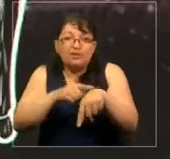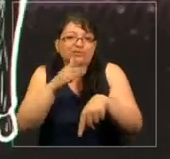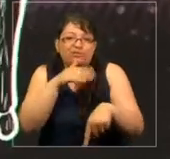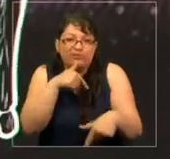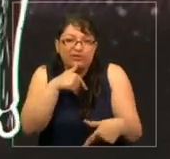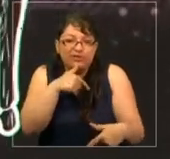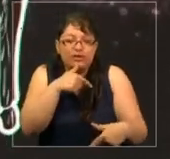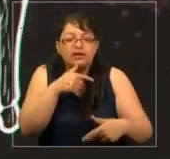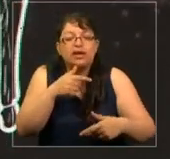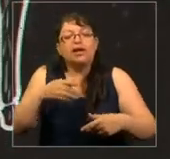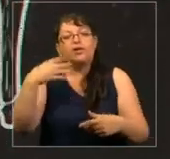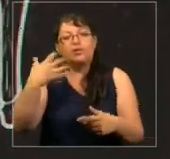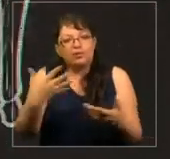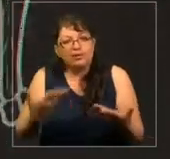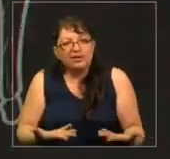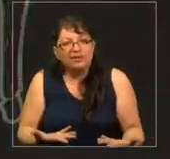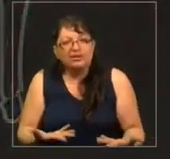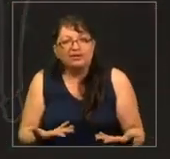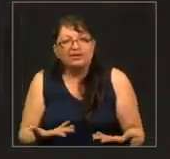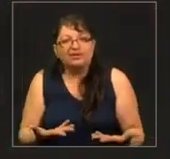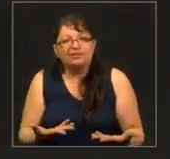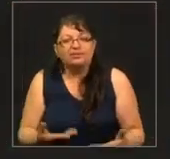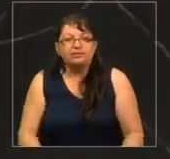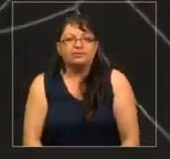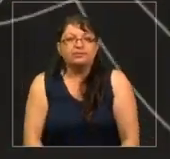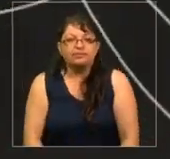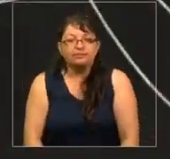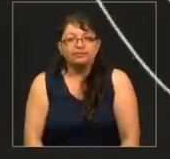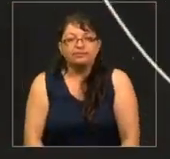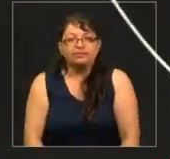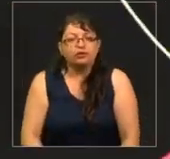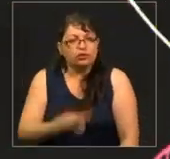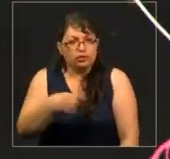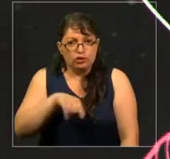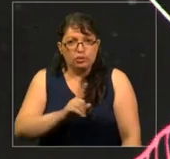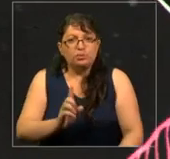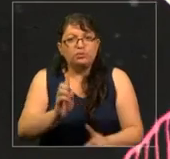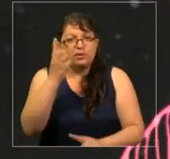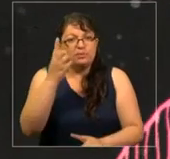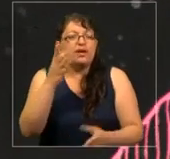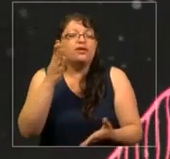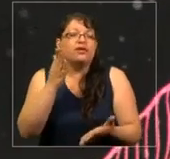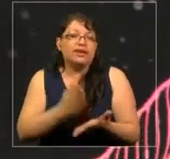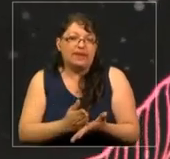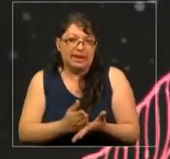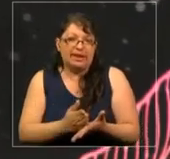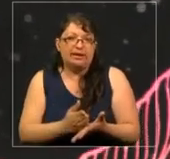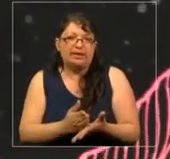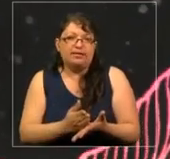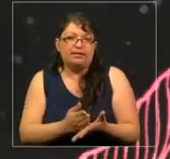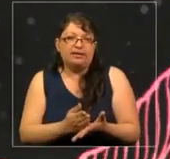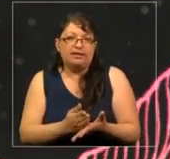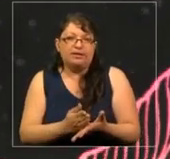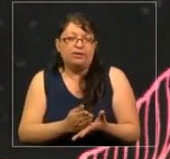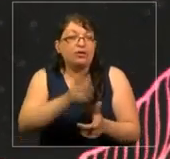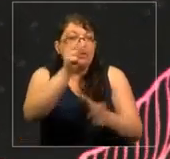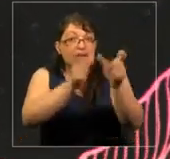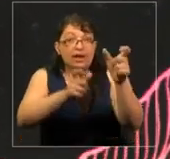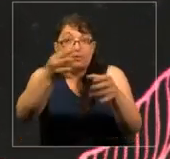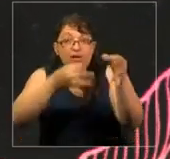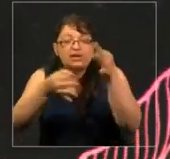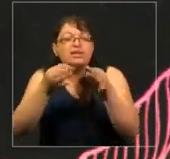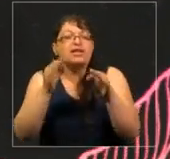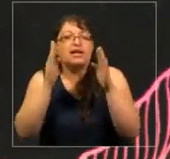importante aquí es esto, que debemos primero escuchar lo que dicen las personas.